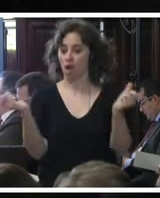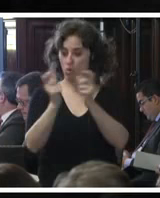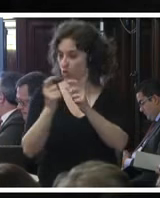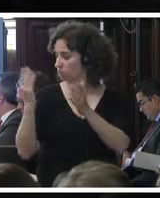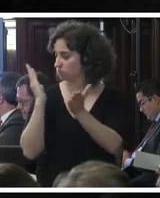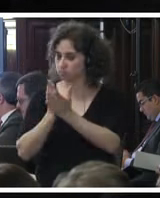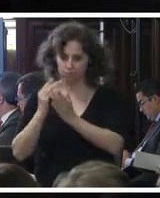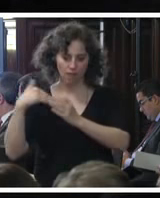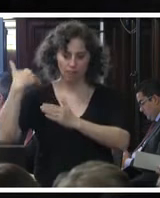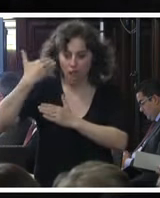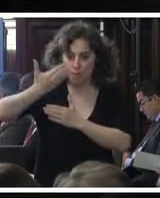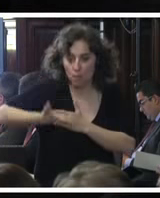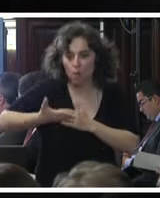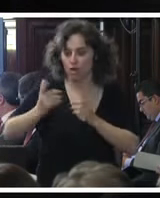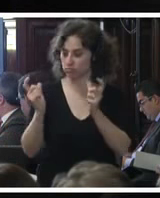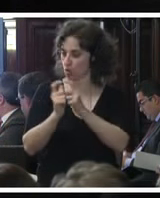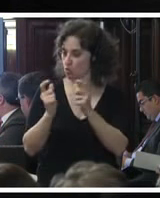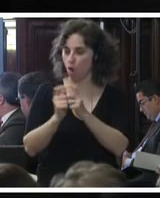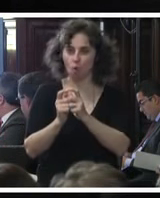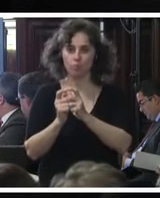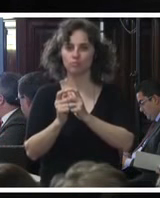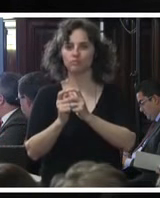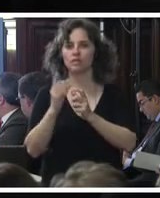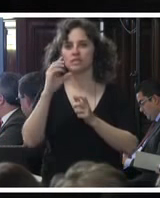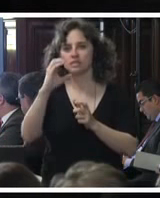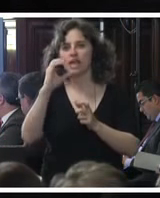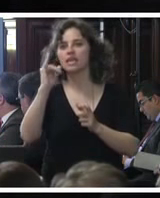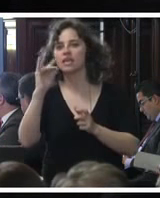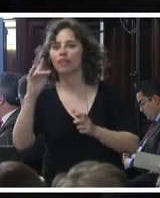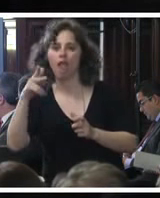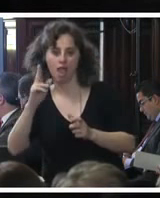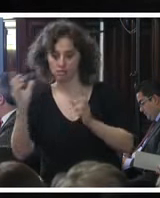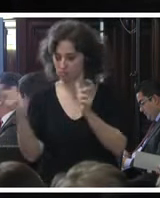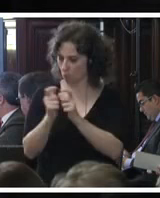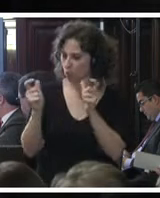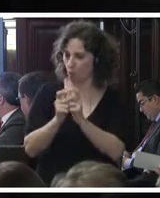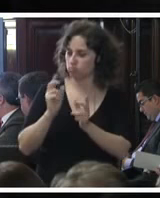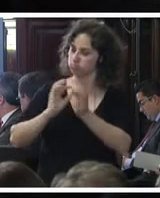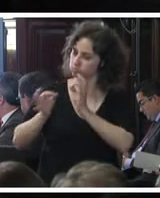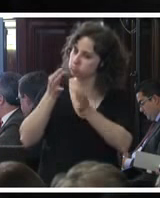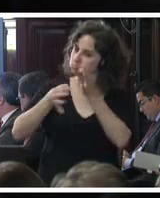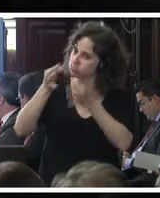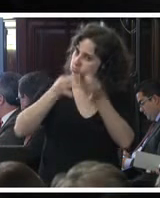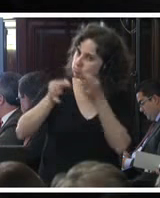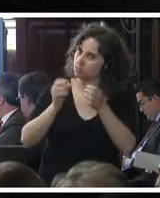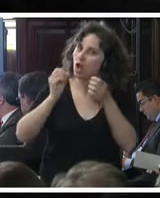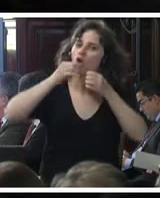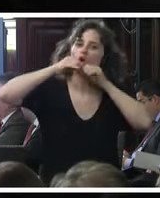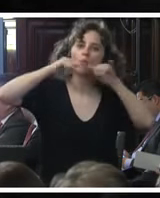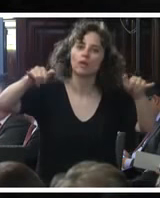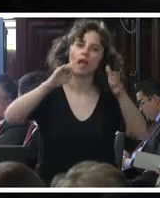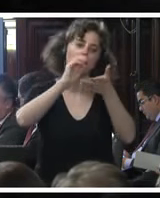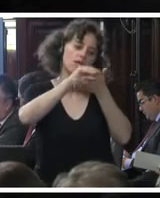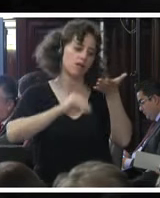ustedes y con la CIDH y se hicieron los comentarios a través de este comunicado la